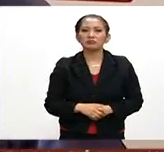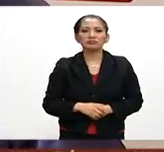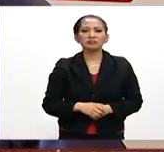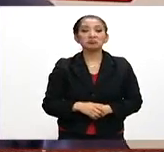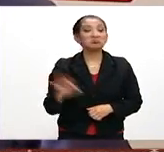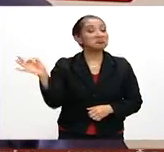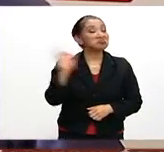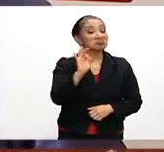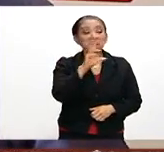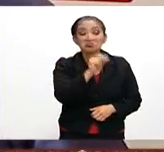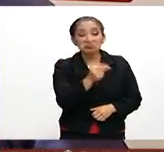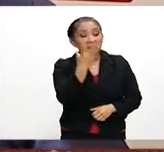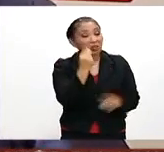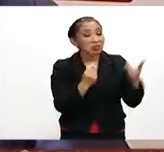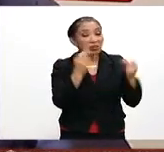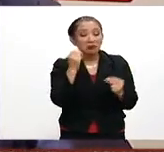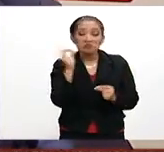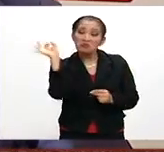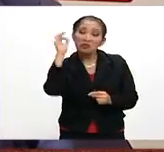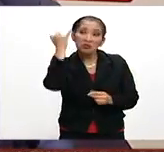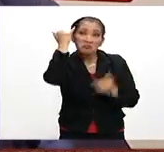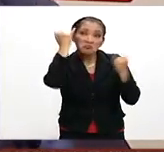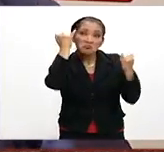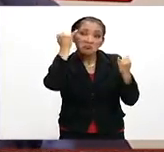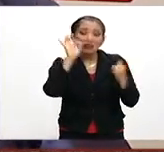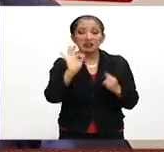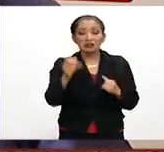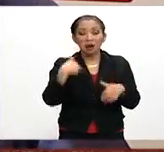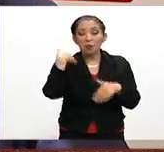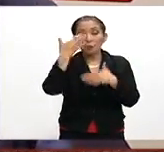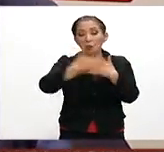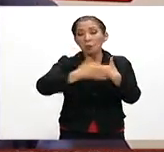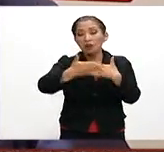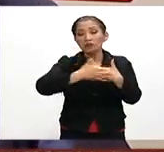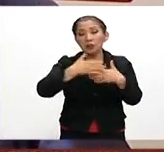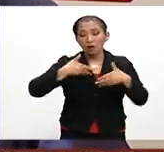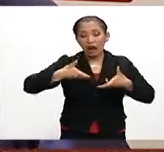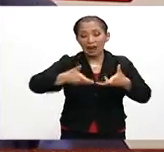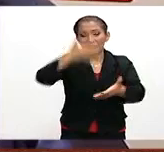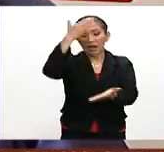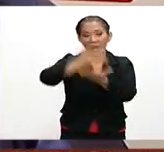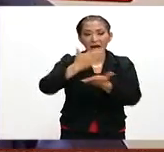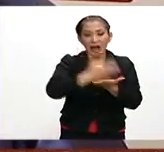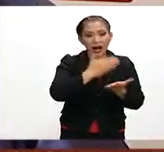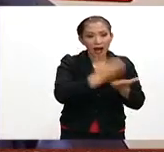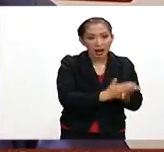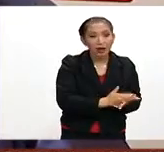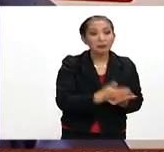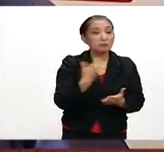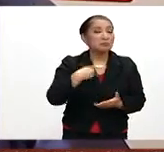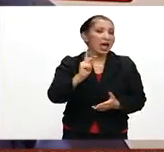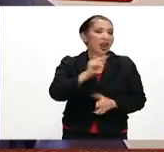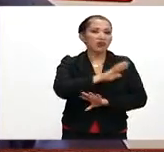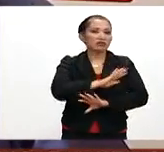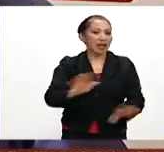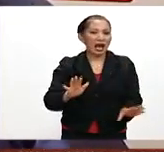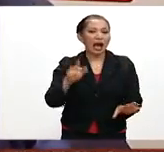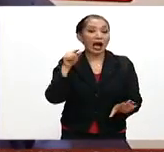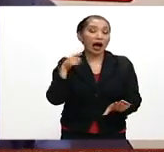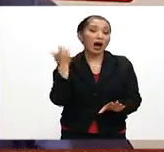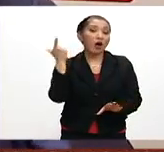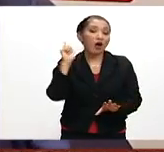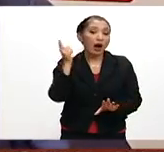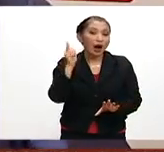Y si no, bueno, se pueden plantear desde ahora la posibilidad de los cierres carreteros, los levantamientos. Pero eso ya va a estar también, y